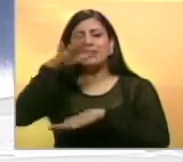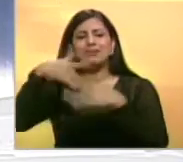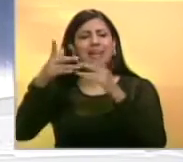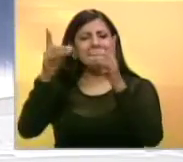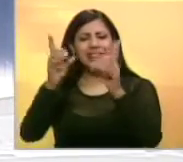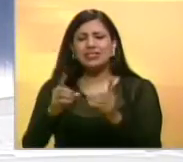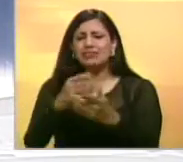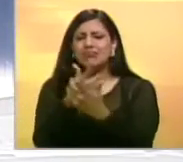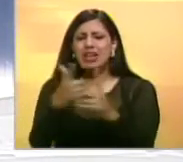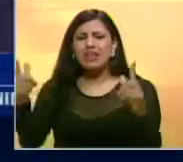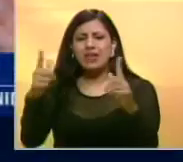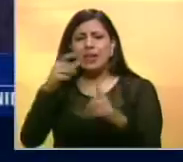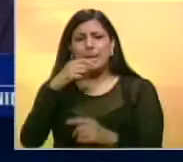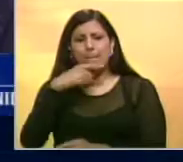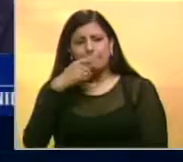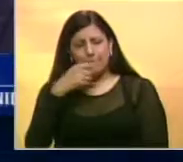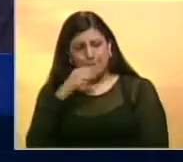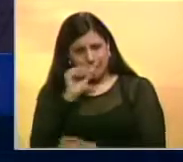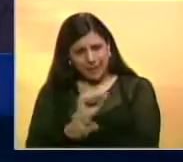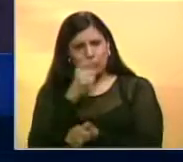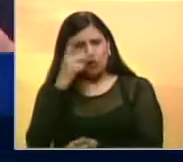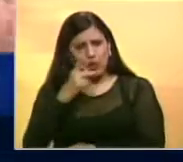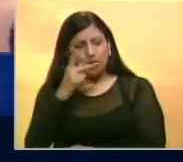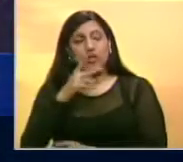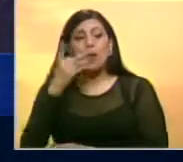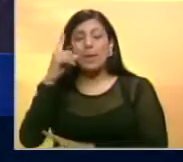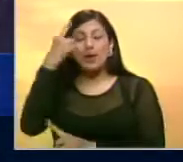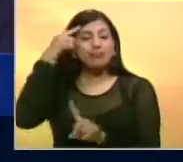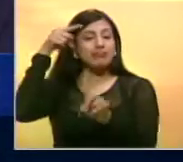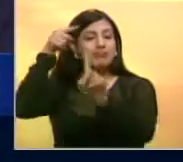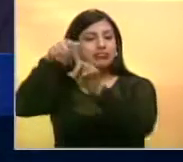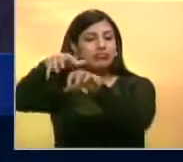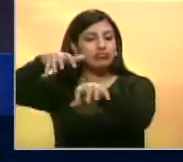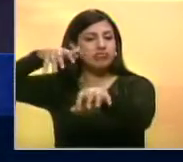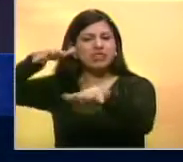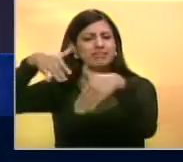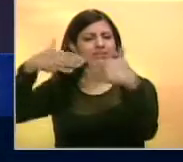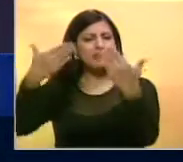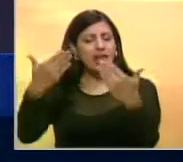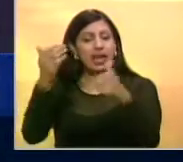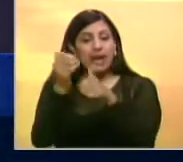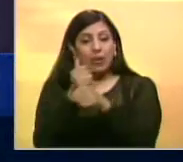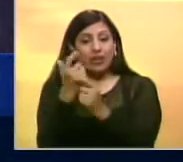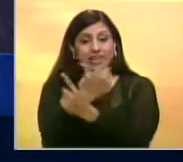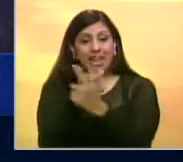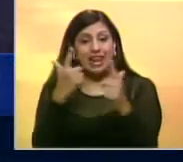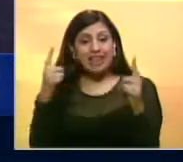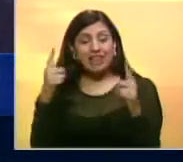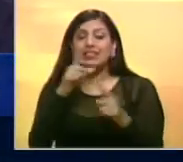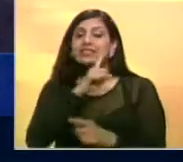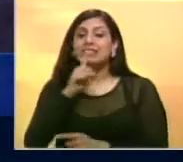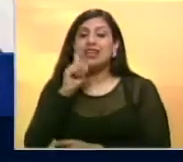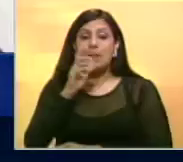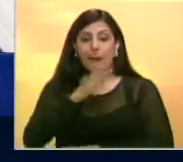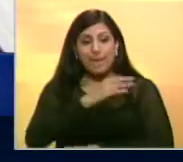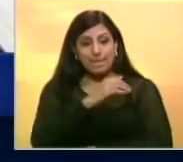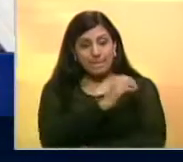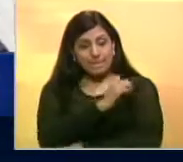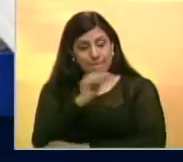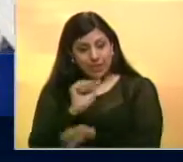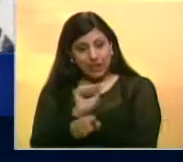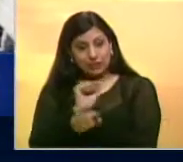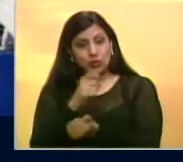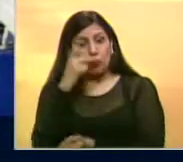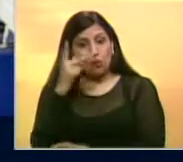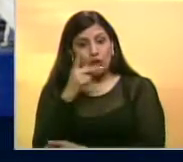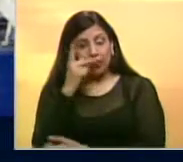que esto no suceda. Márquez aseguró que una de las prioridades de la mayoría electa es lograr la libertad de los llamados presos políticos a través